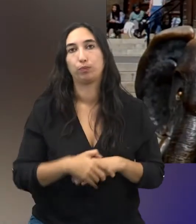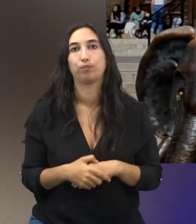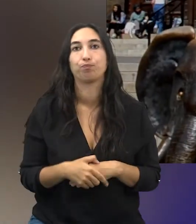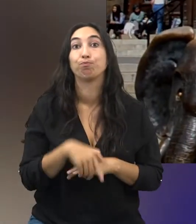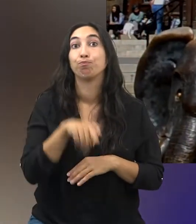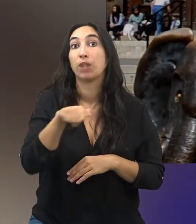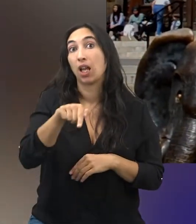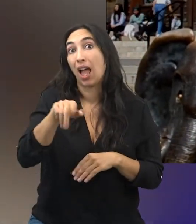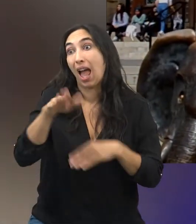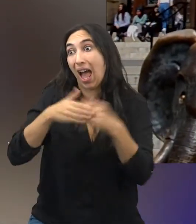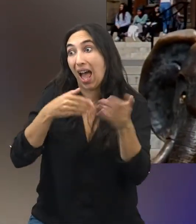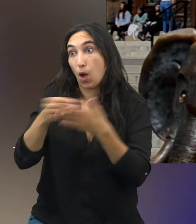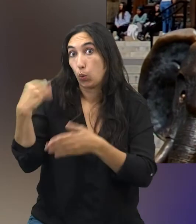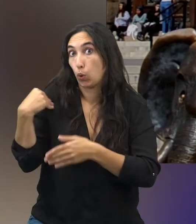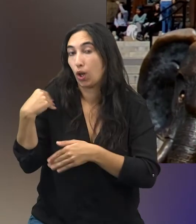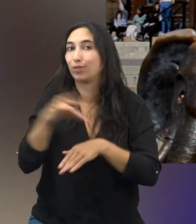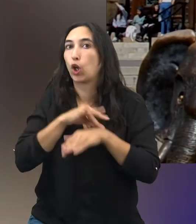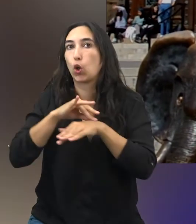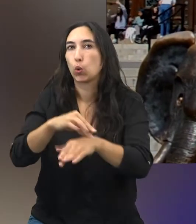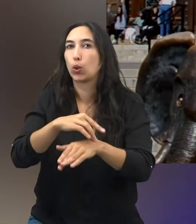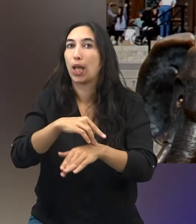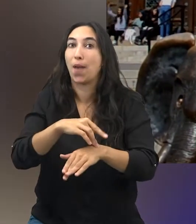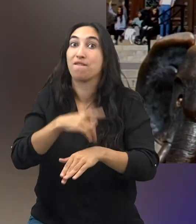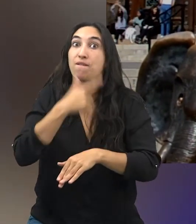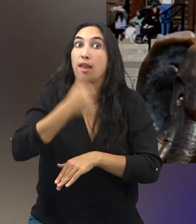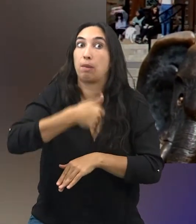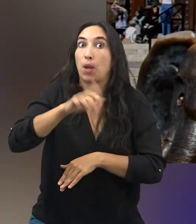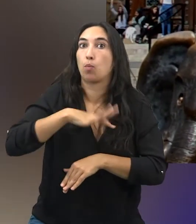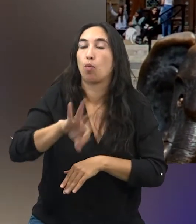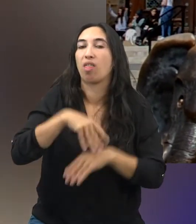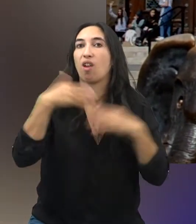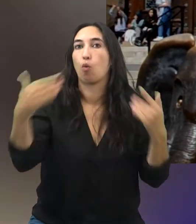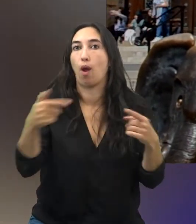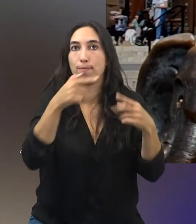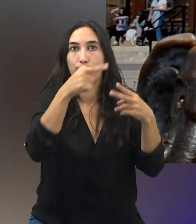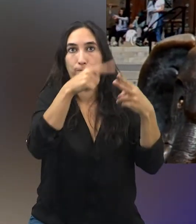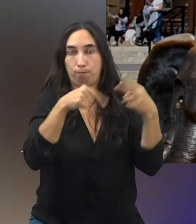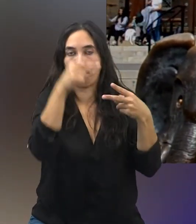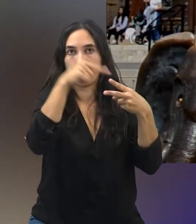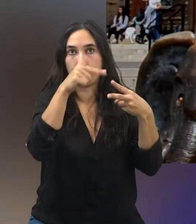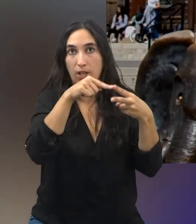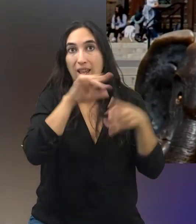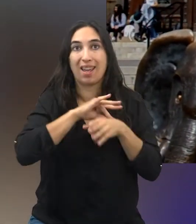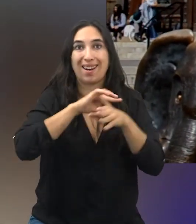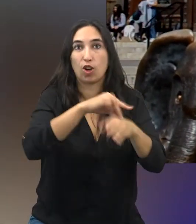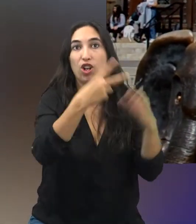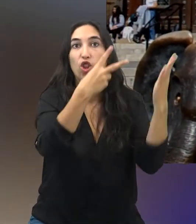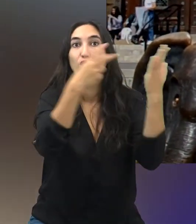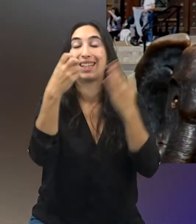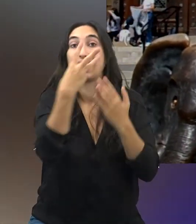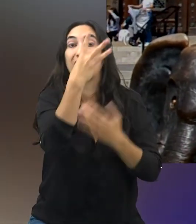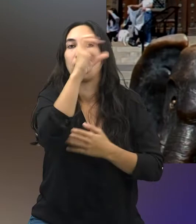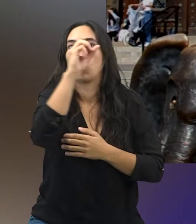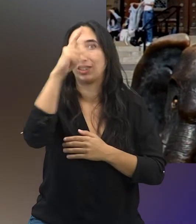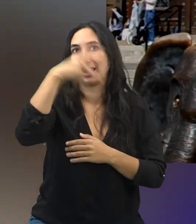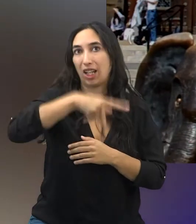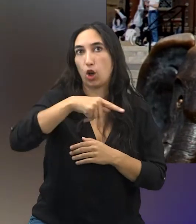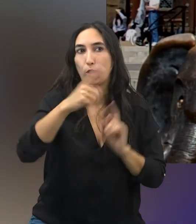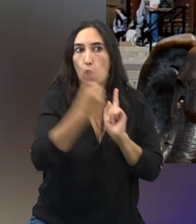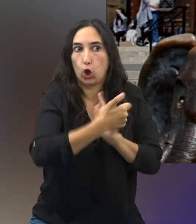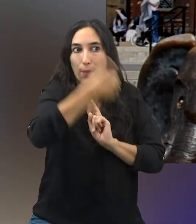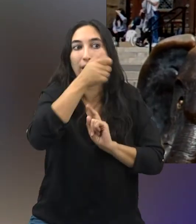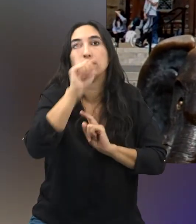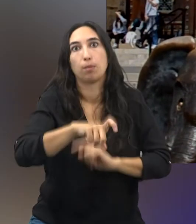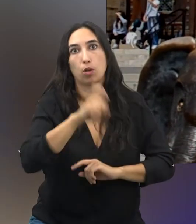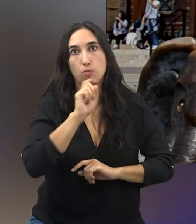Estas son, según los autores, las dos rutas con más posibilidades, en un recorrido que va desde los 730 kilómetros, la más corta